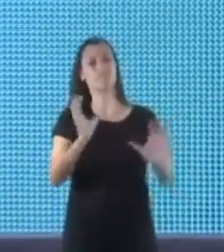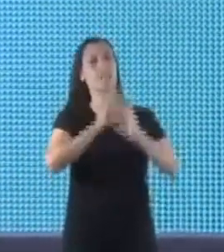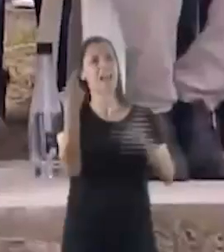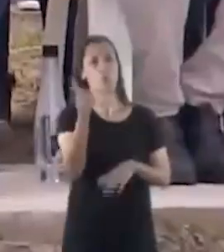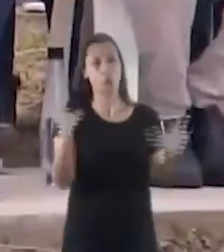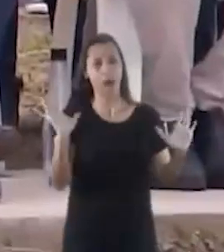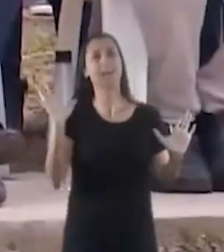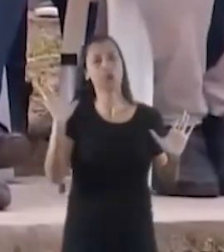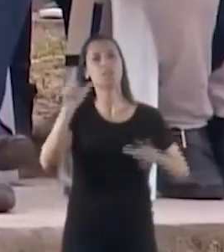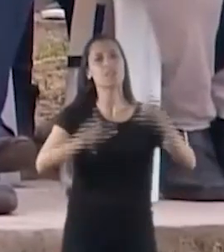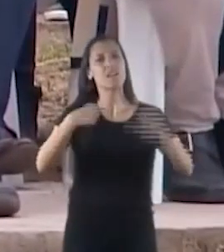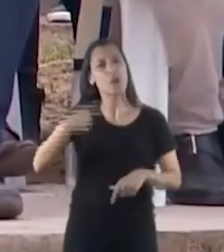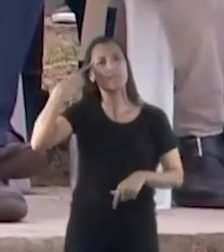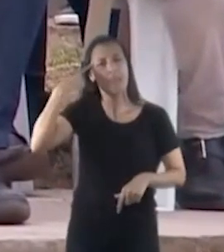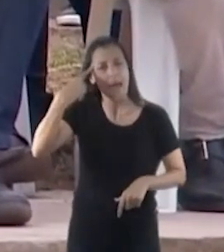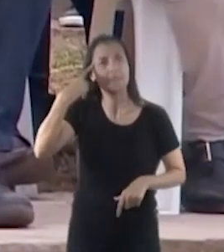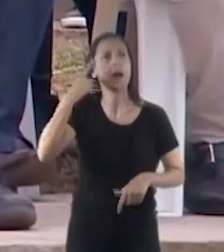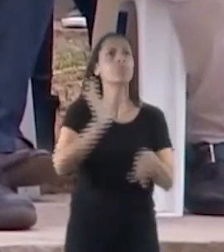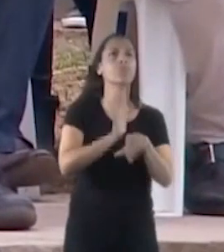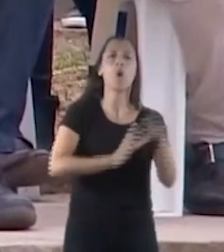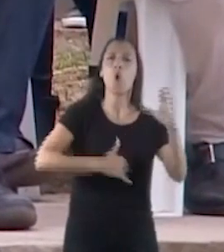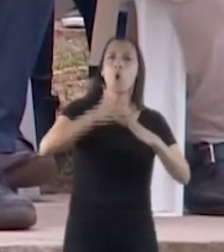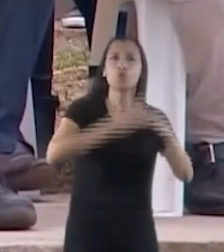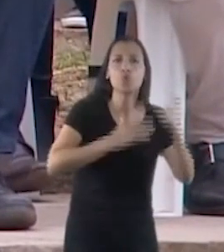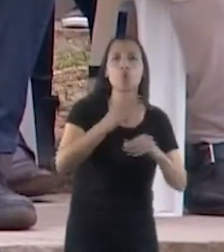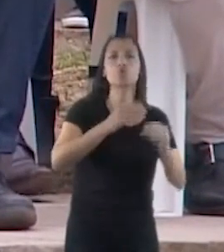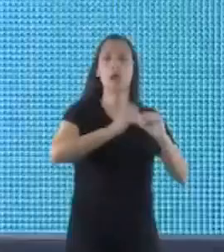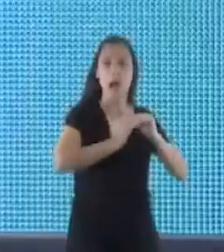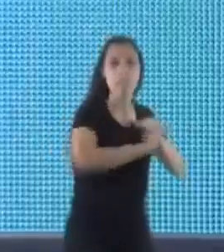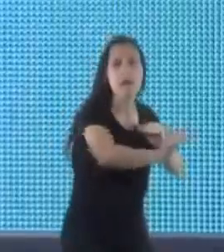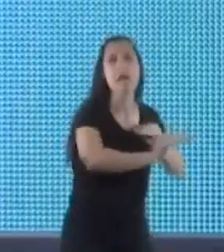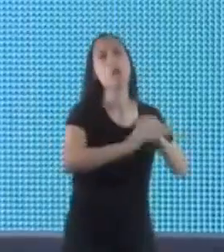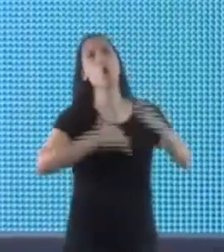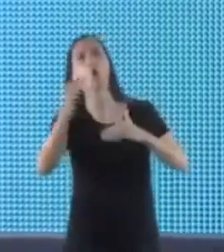en la construcción de caminos, la construcción de